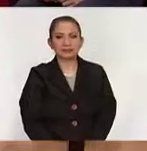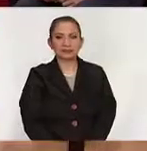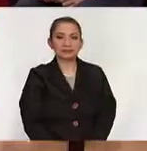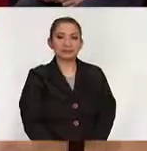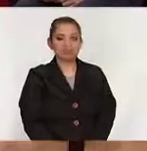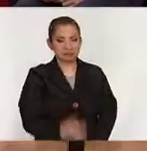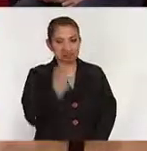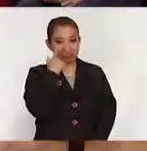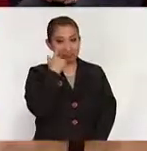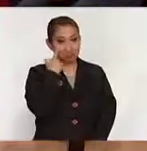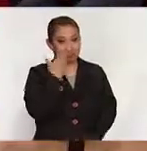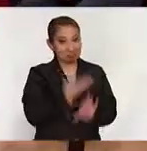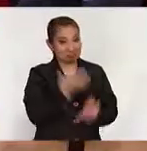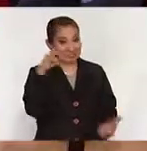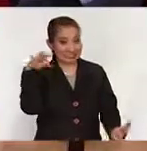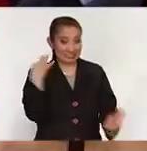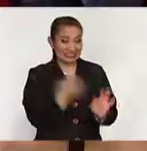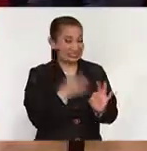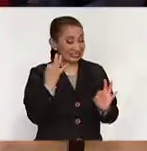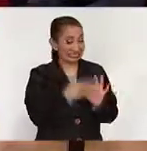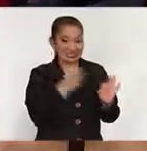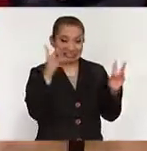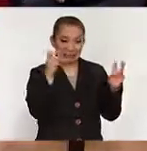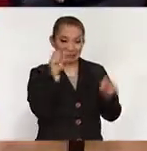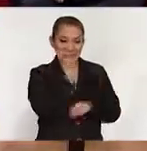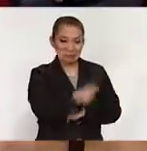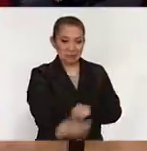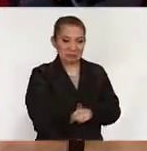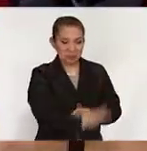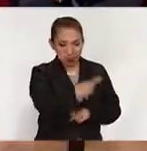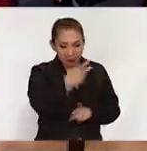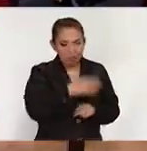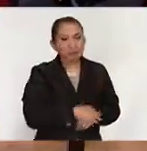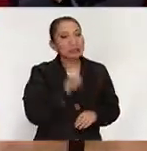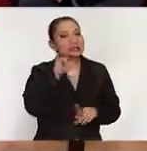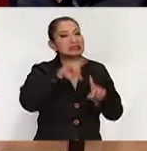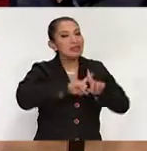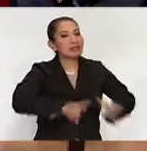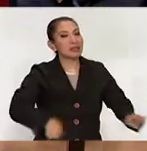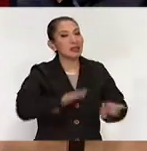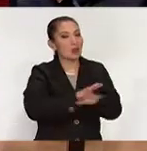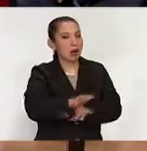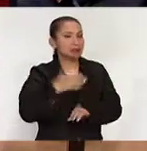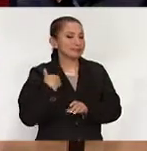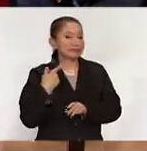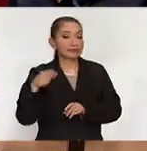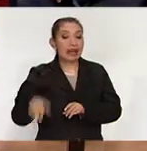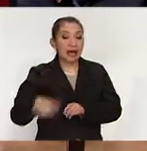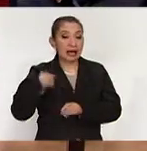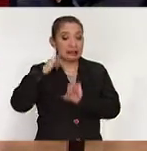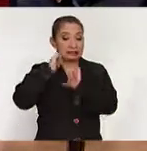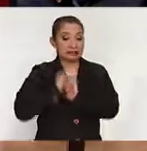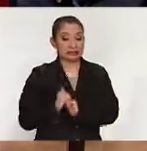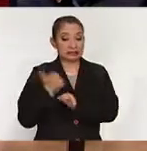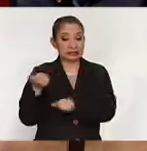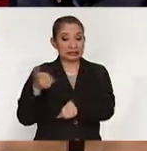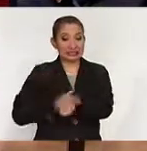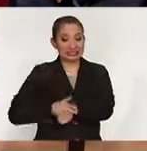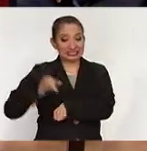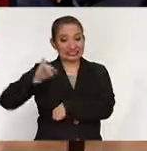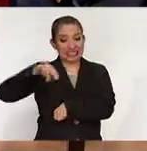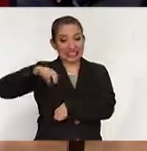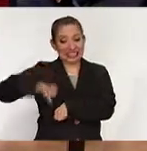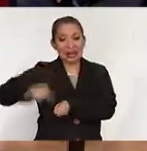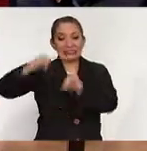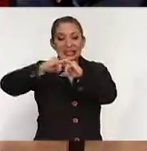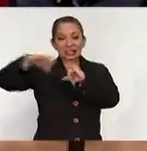Ah pues Viro pues muy muy muy este muy ad hoc esta pregunta este pues si la diferencia esencialmente estriben que la autoridad administrativa electoral el